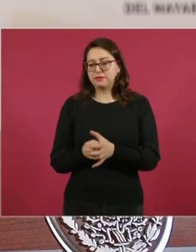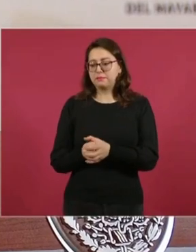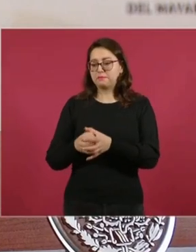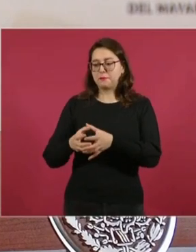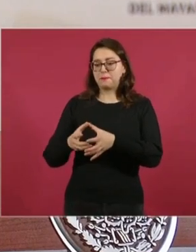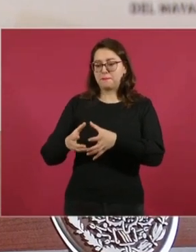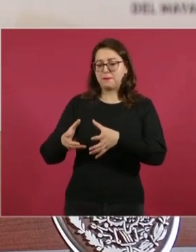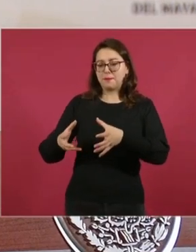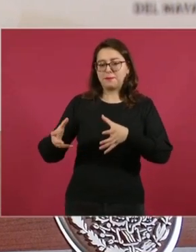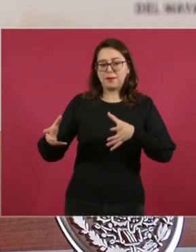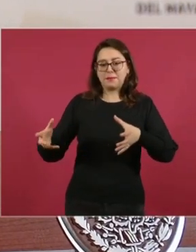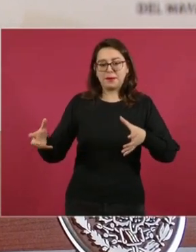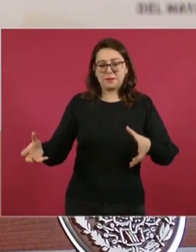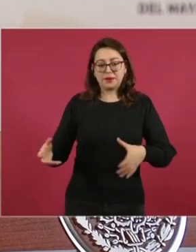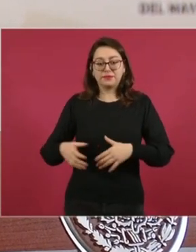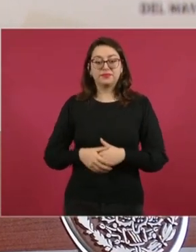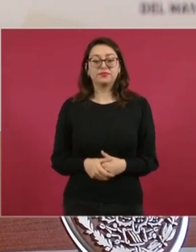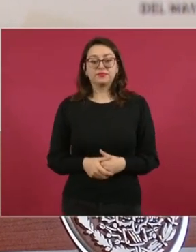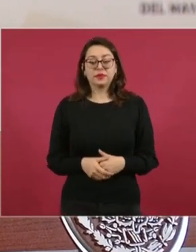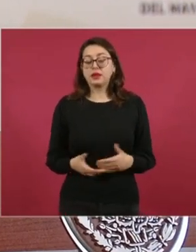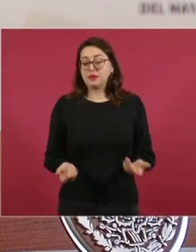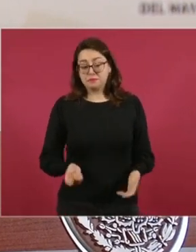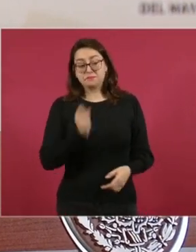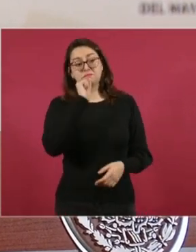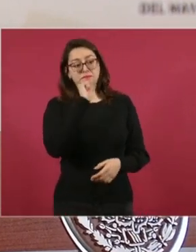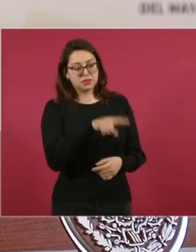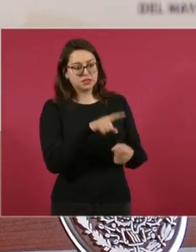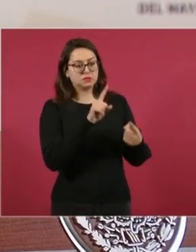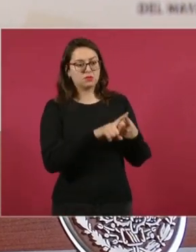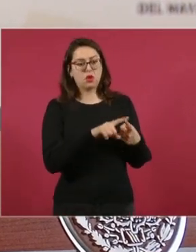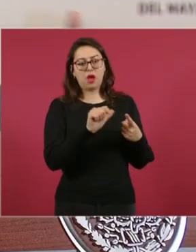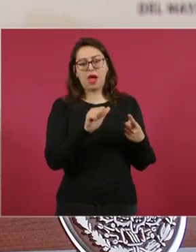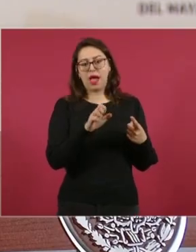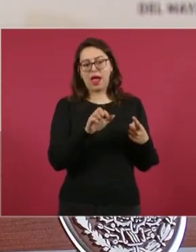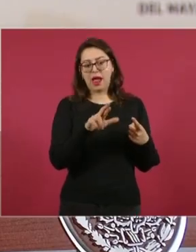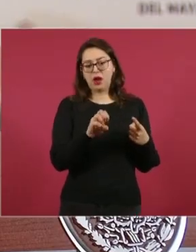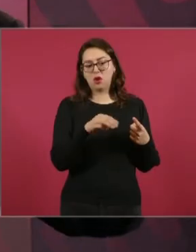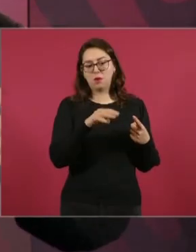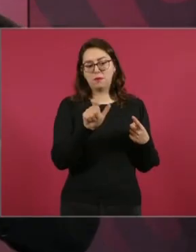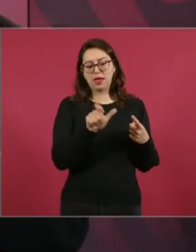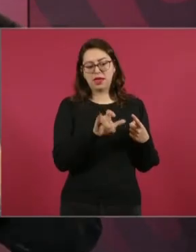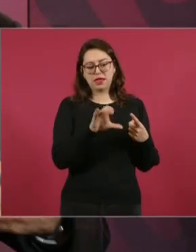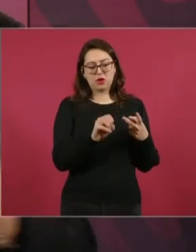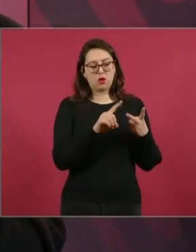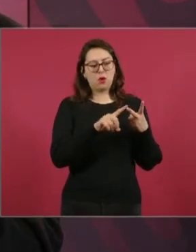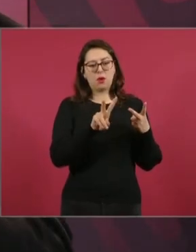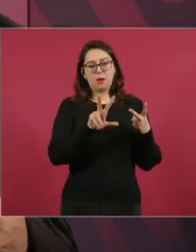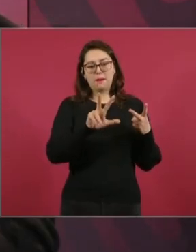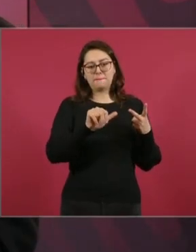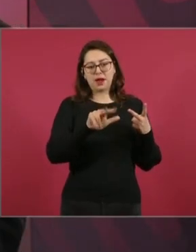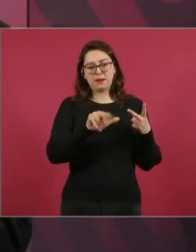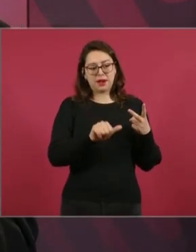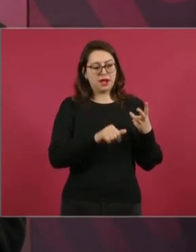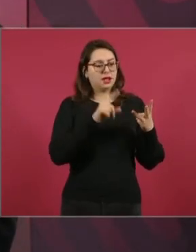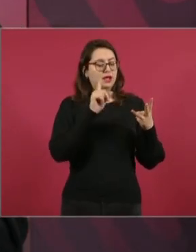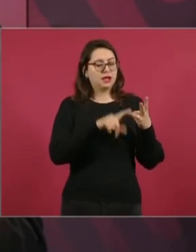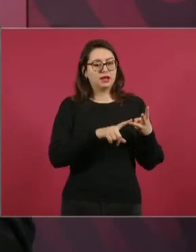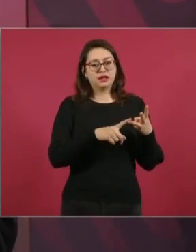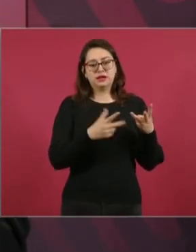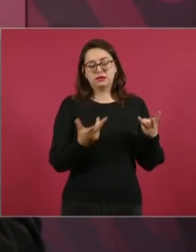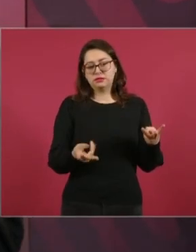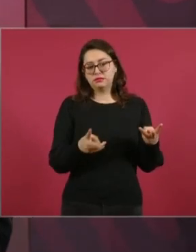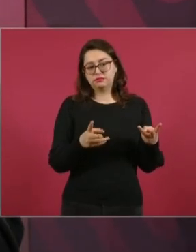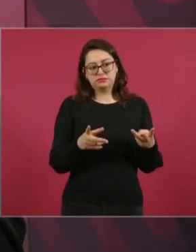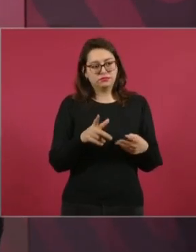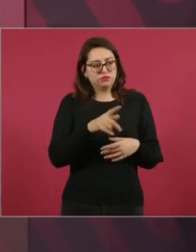que Aeroméxico haga lo mismo y que Viva haga lo mismo, y así va a haber más